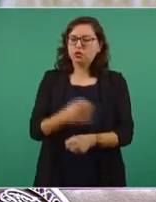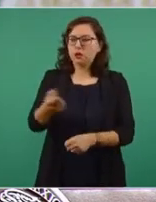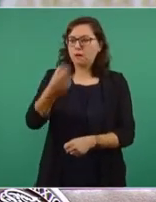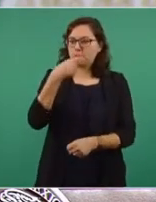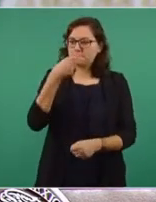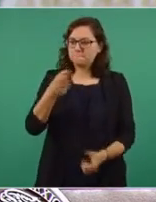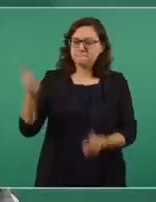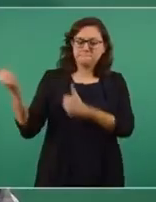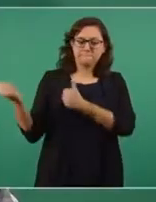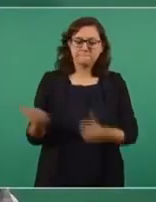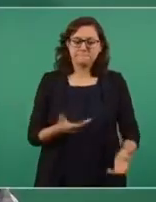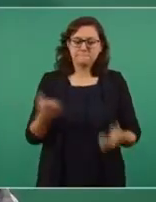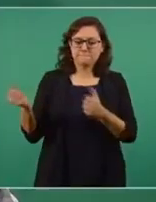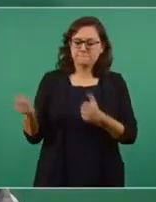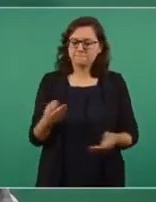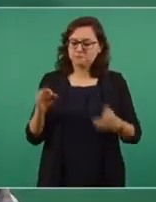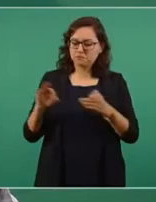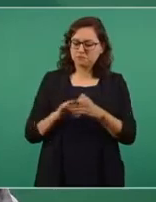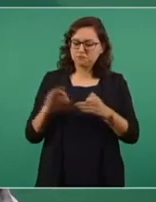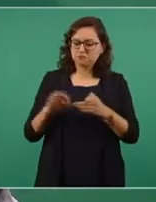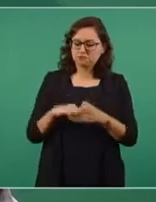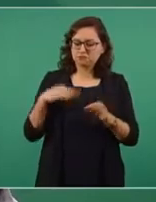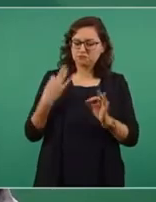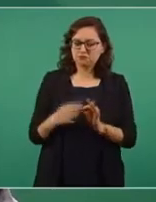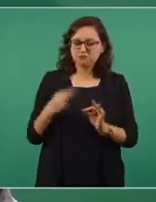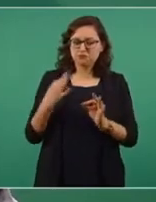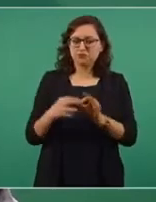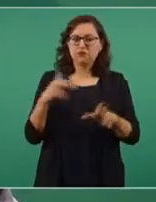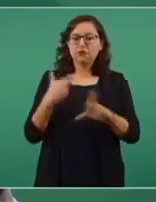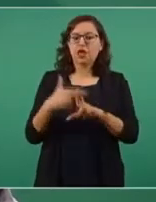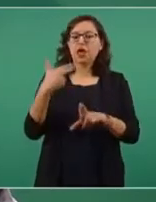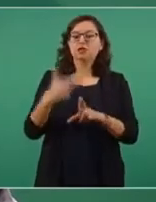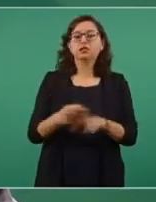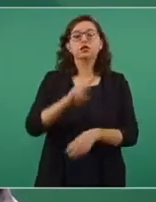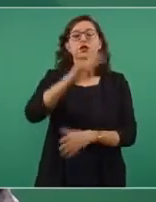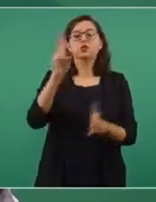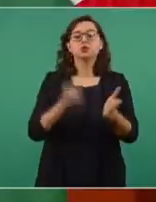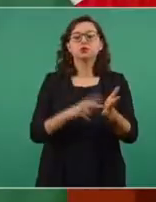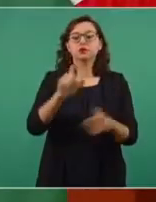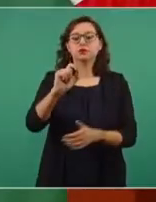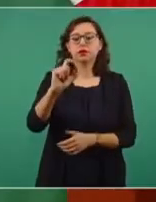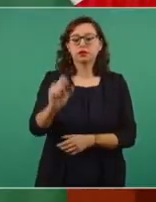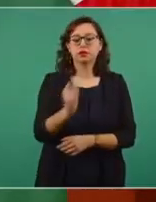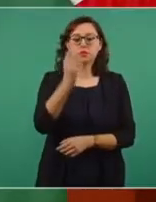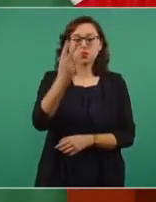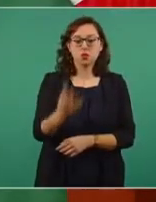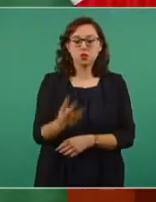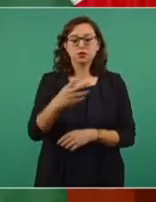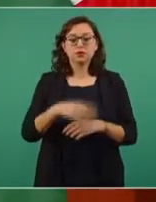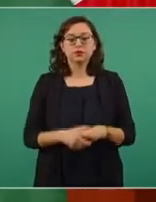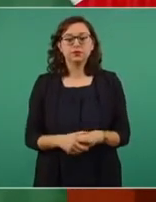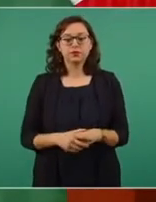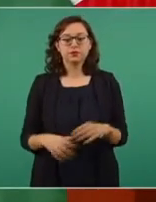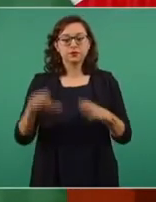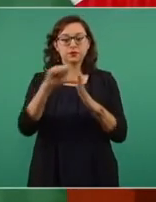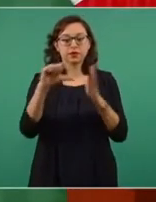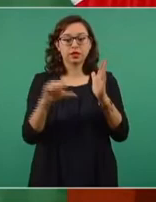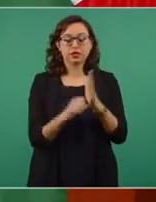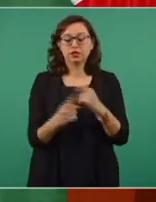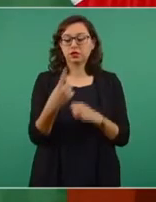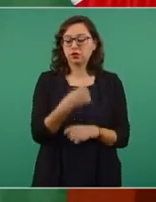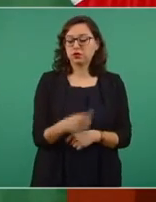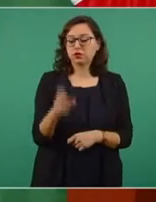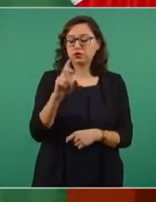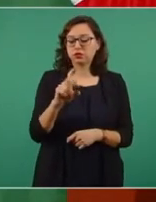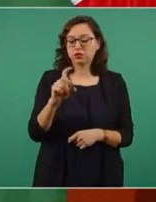medicamentos de manera multianual hasta el 2024. Y como lo señala el artículo 134